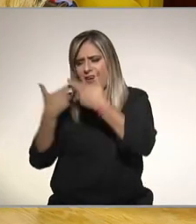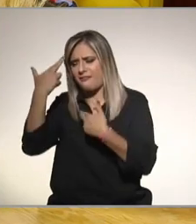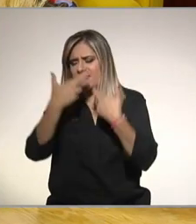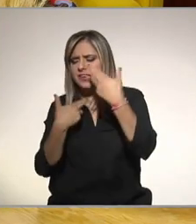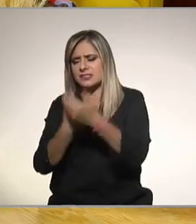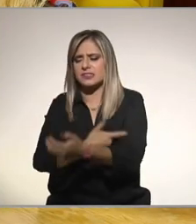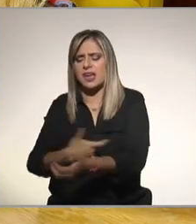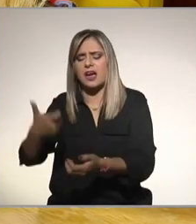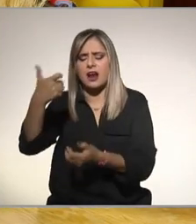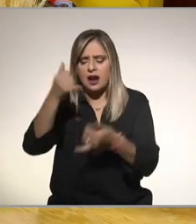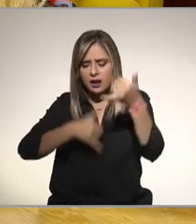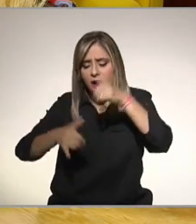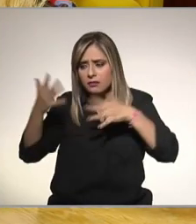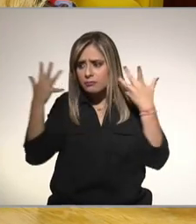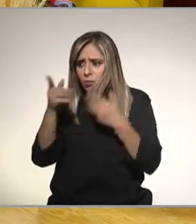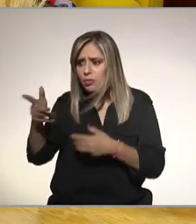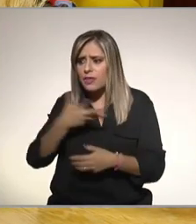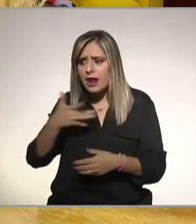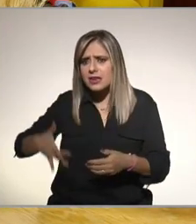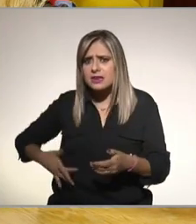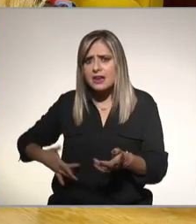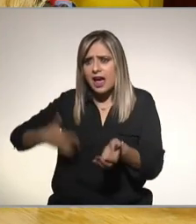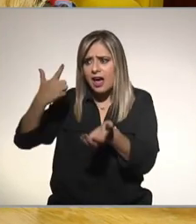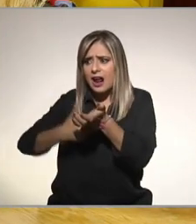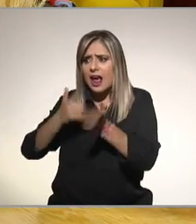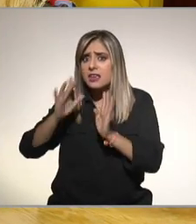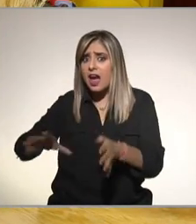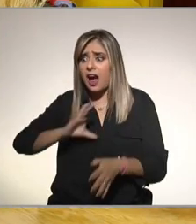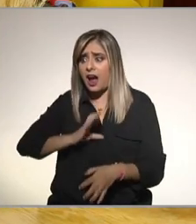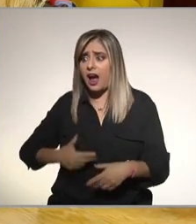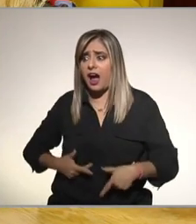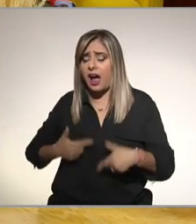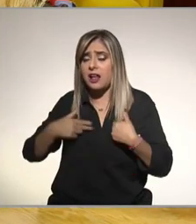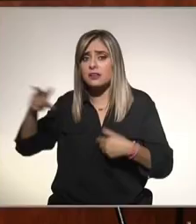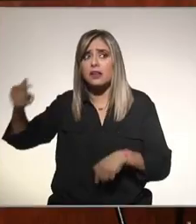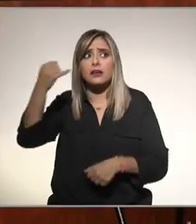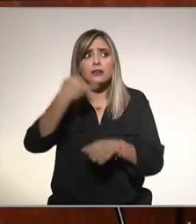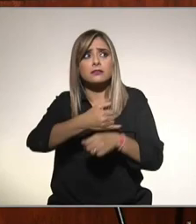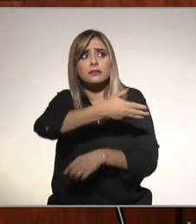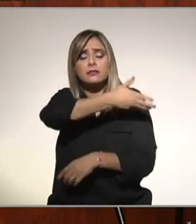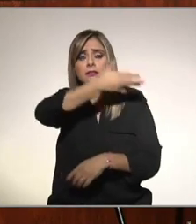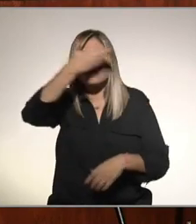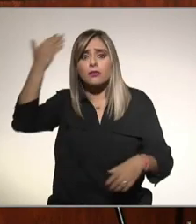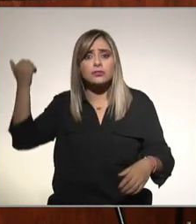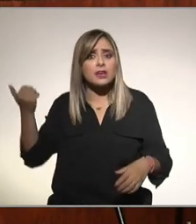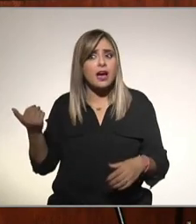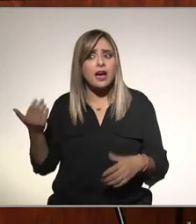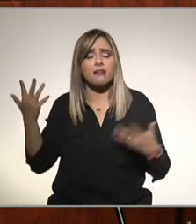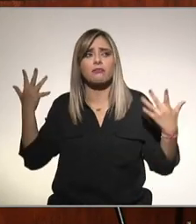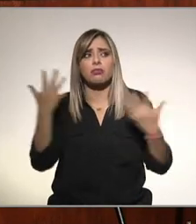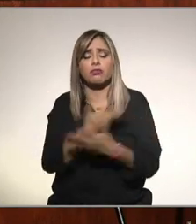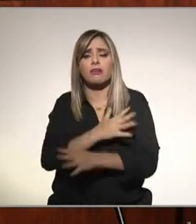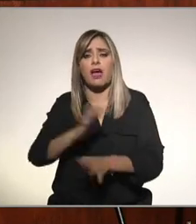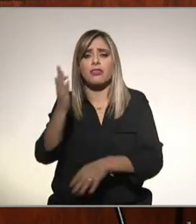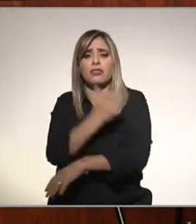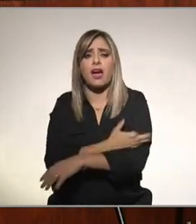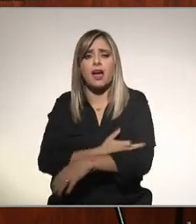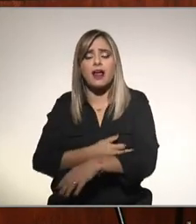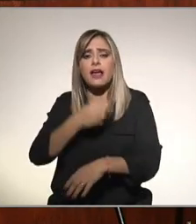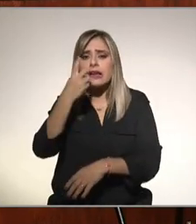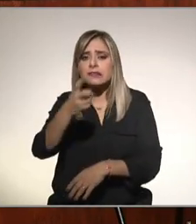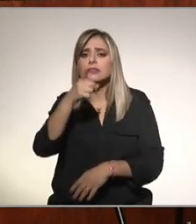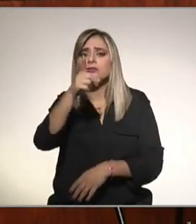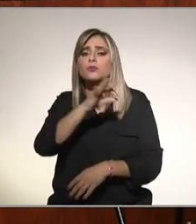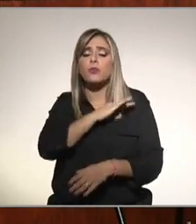lo sabían no lo sabían y es muy importante diagnosticar antes de la cirrosis porque si la diagnosticamos antes de cirrosis se puede